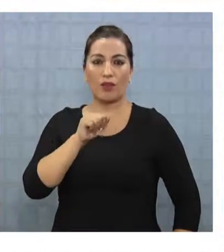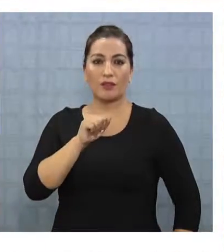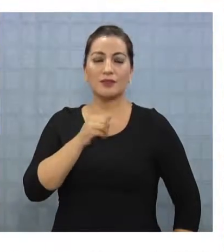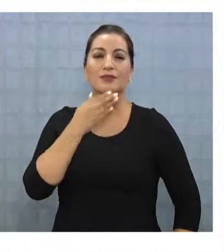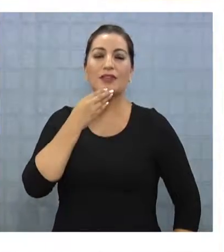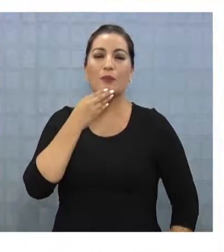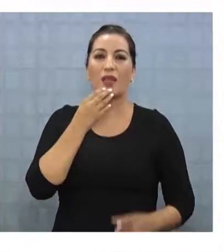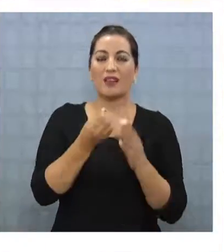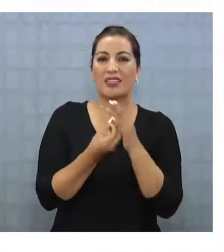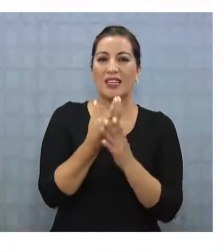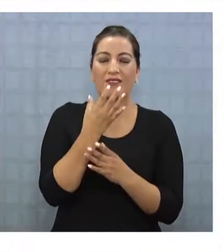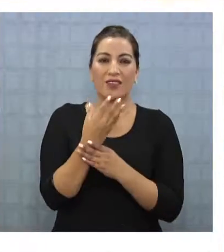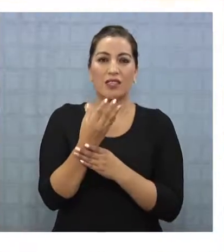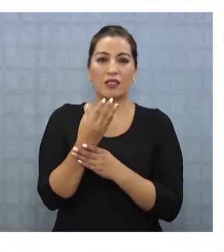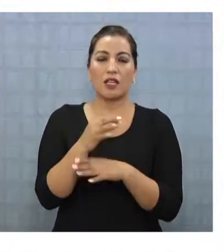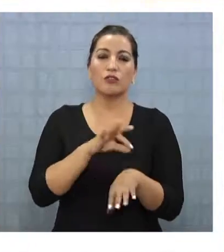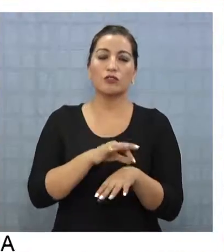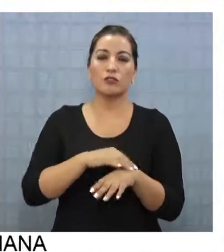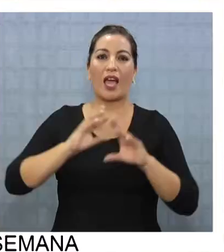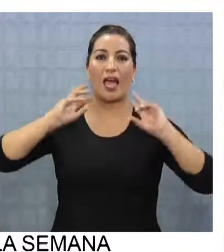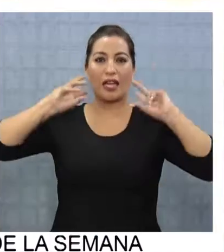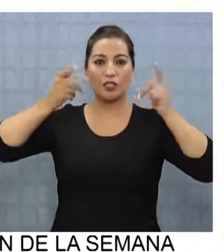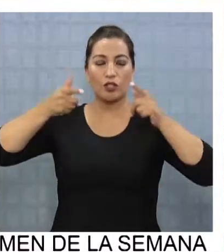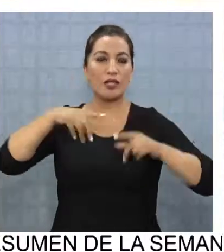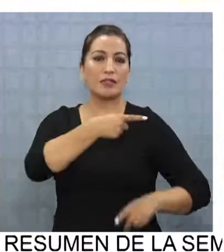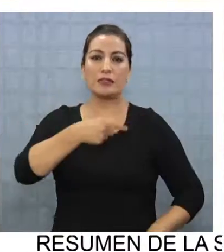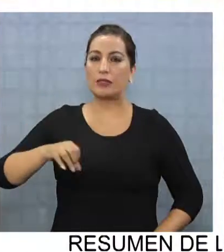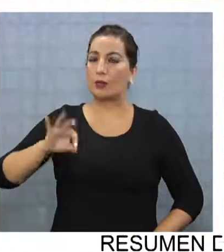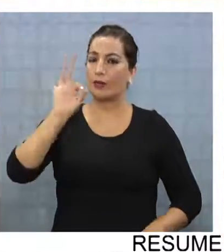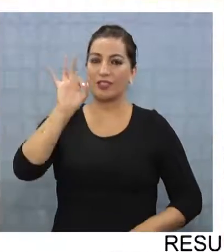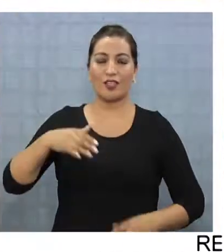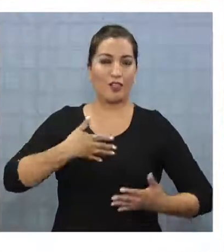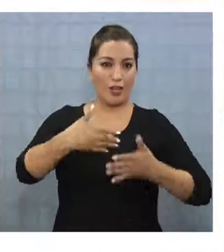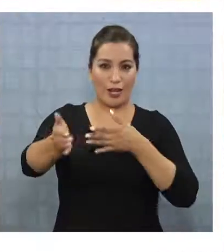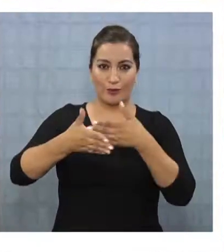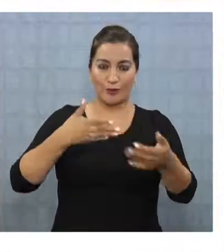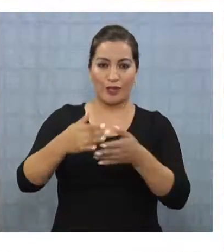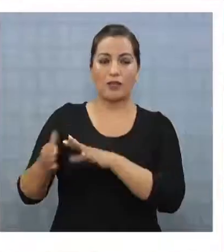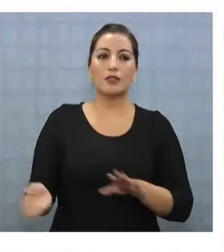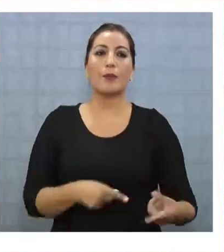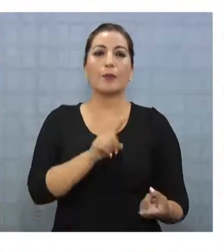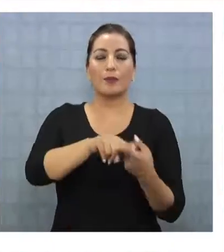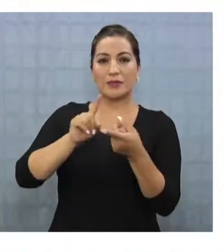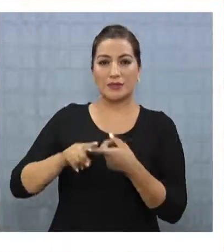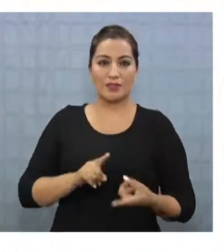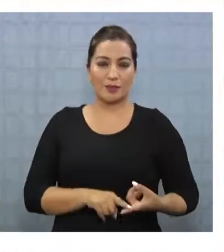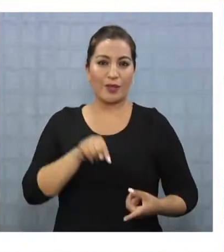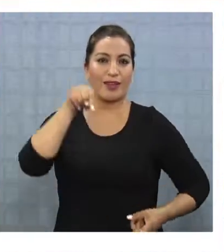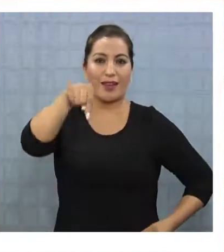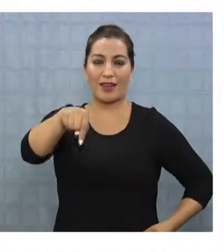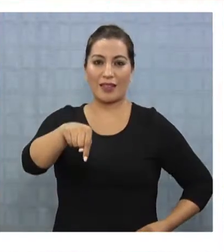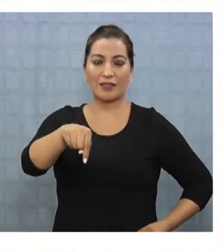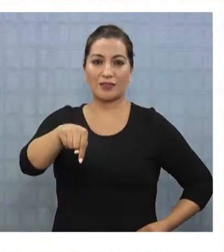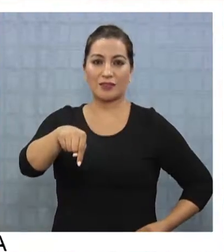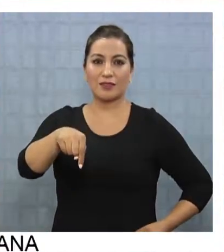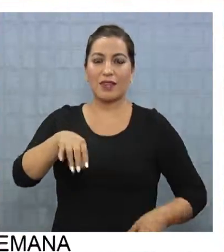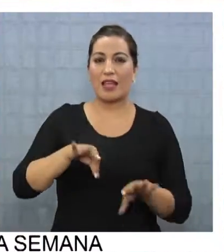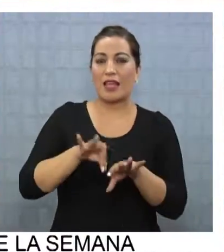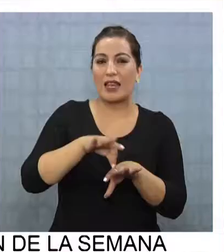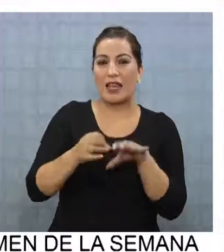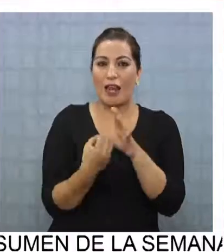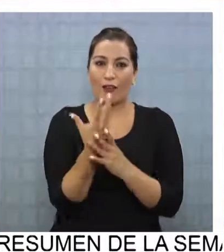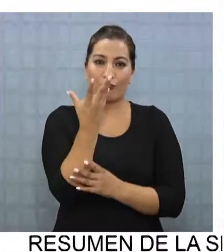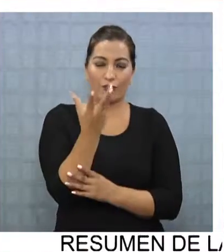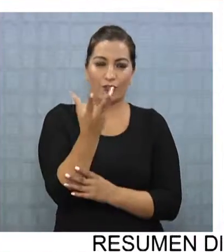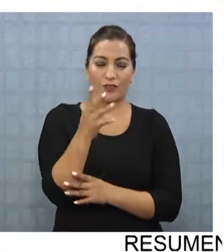la tuna y las hierbas medicinales que tenemos y el choclo. Sí, son 100% naturales. ¿Cómo se ha participado en esta,